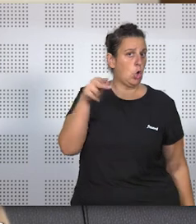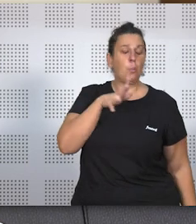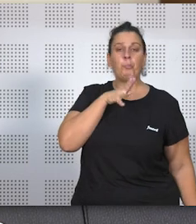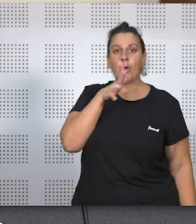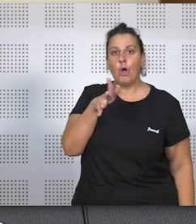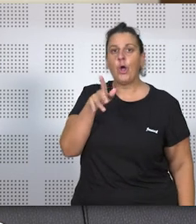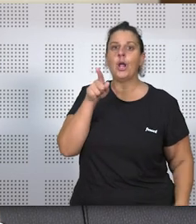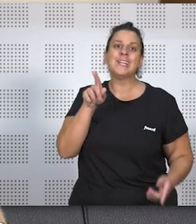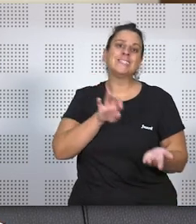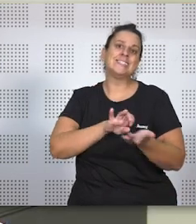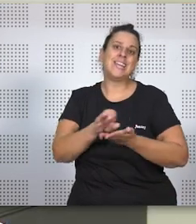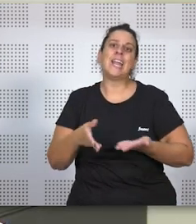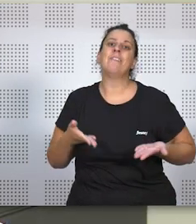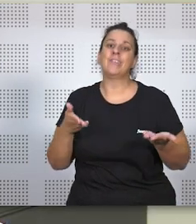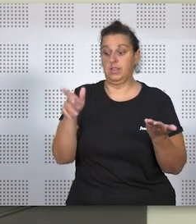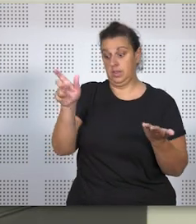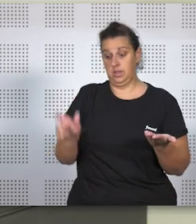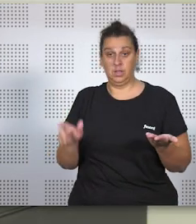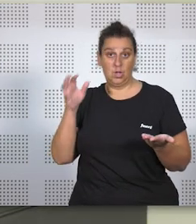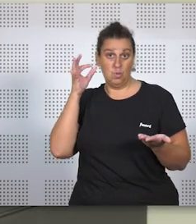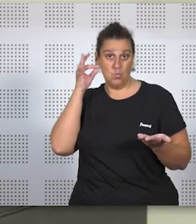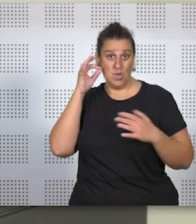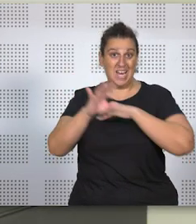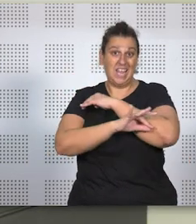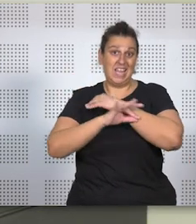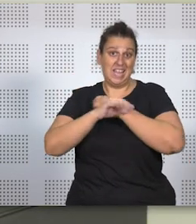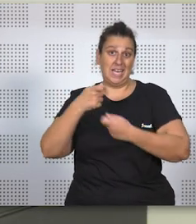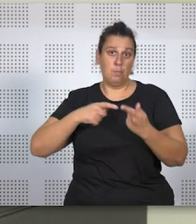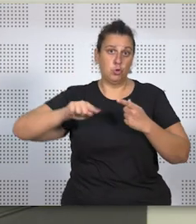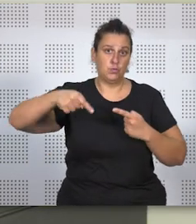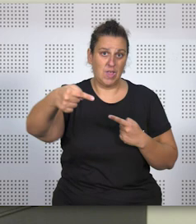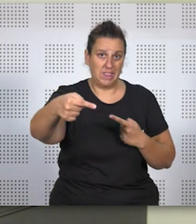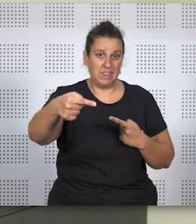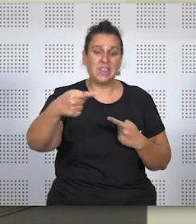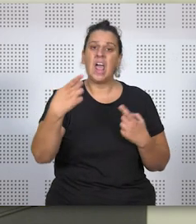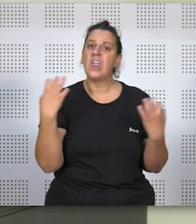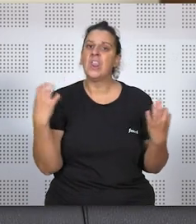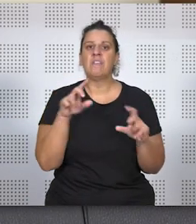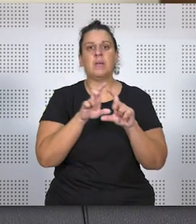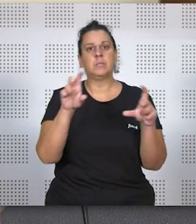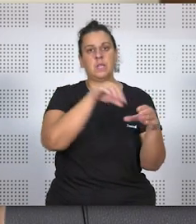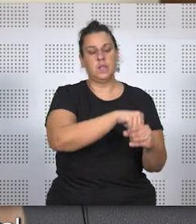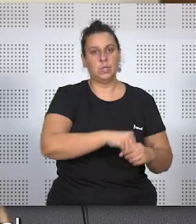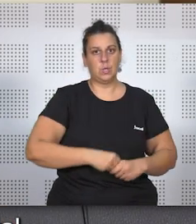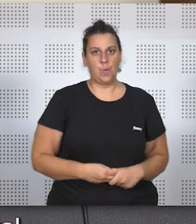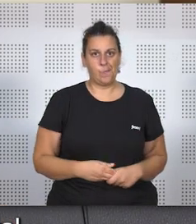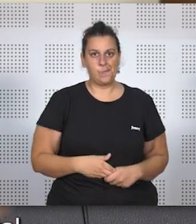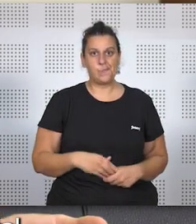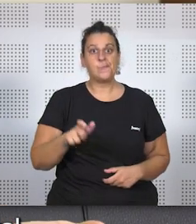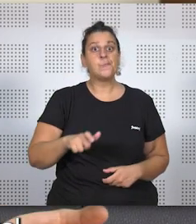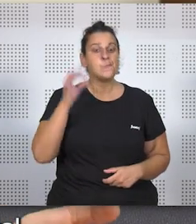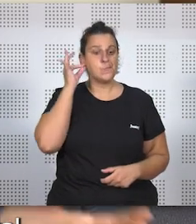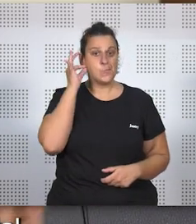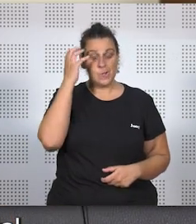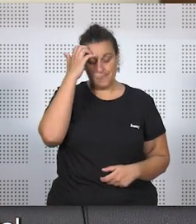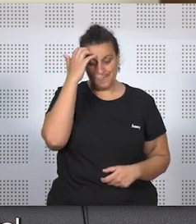la prestación de los servicios de esta persona, que era ingeniera postventa, exigía que estuviese en la empresa. La trabajadora, ante este